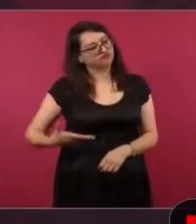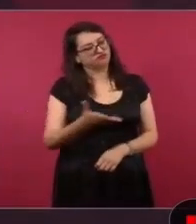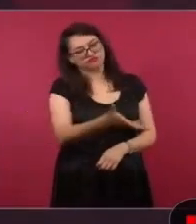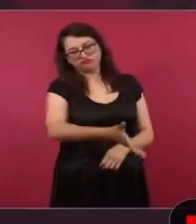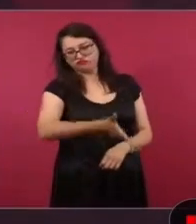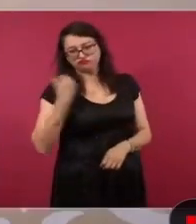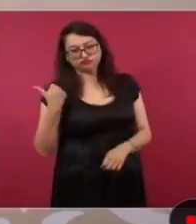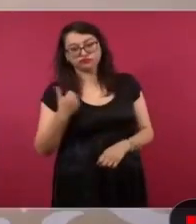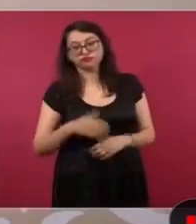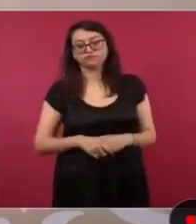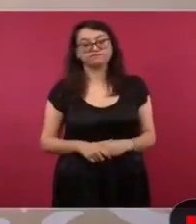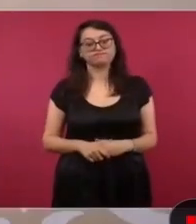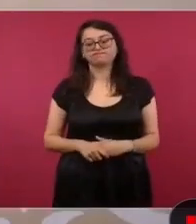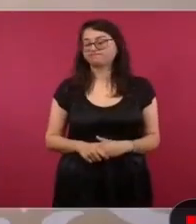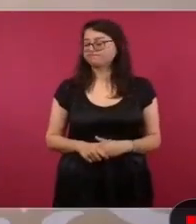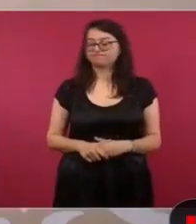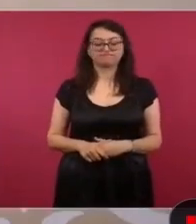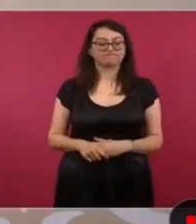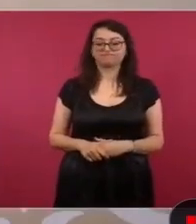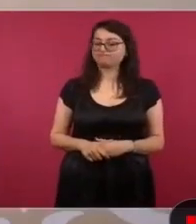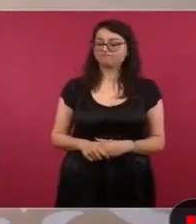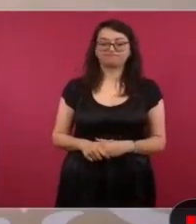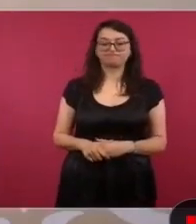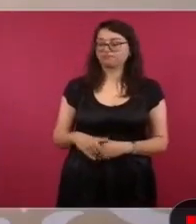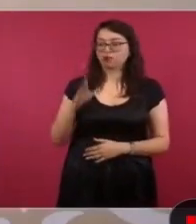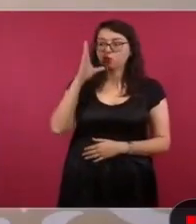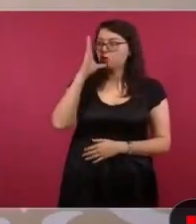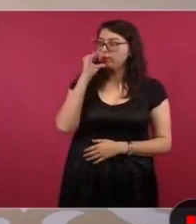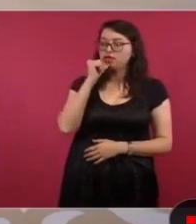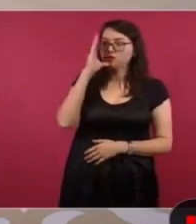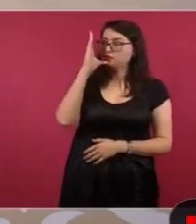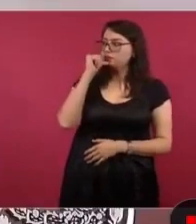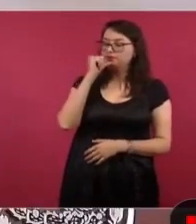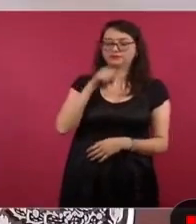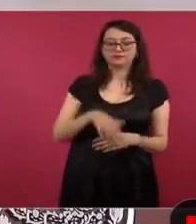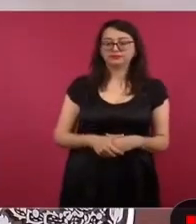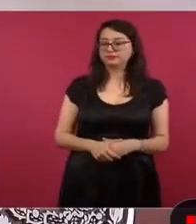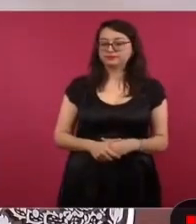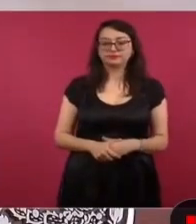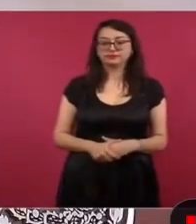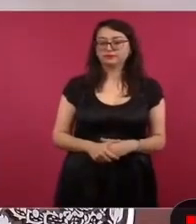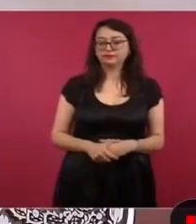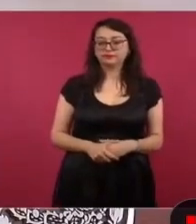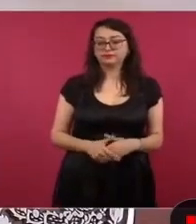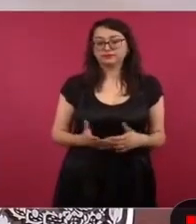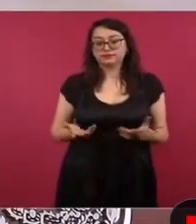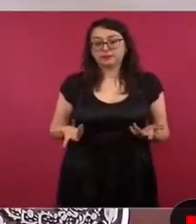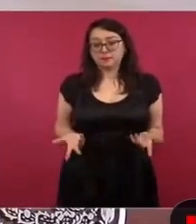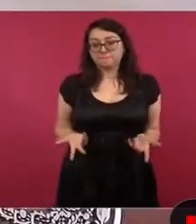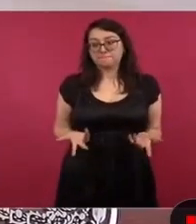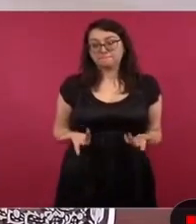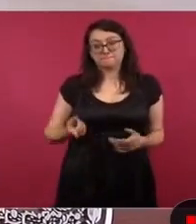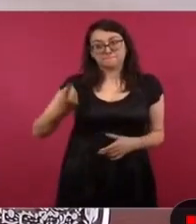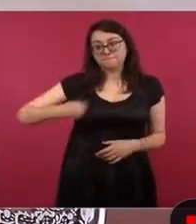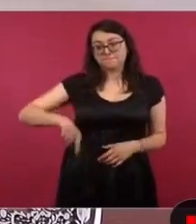Y nosotros no podemos hacer eso. Porque México tiene